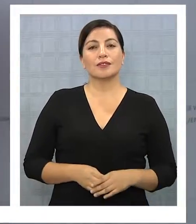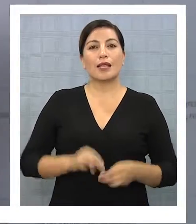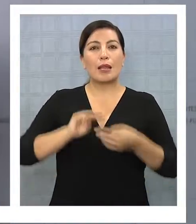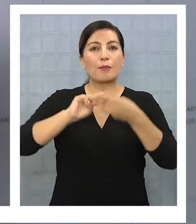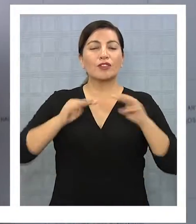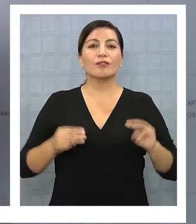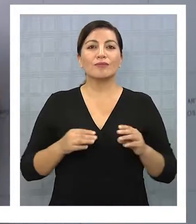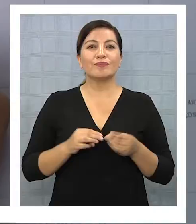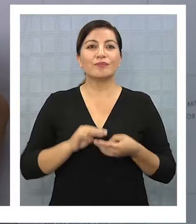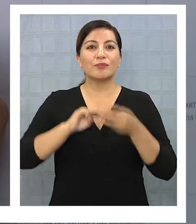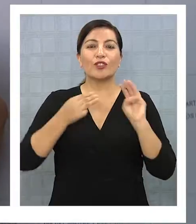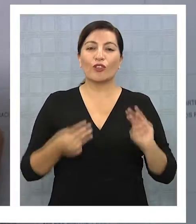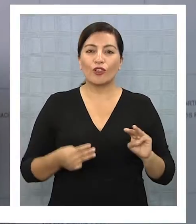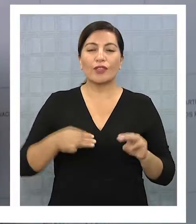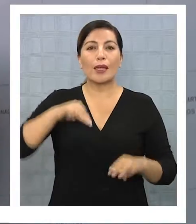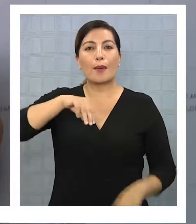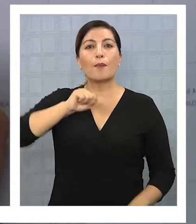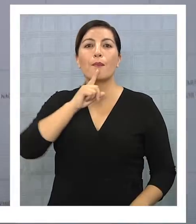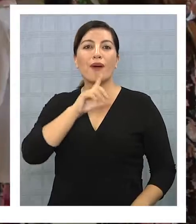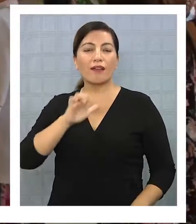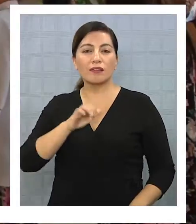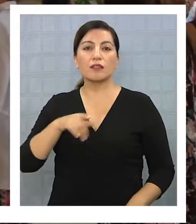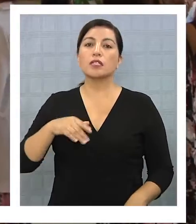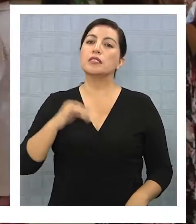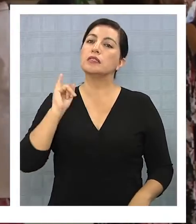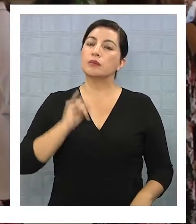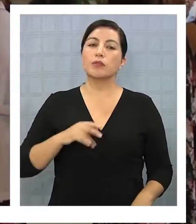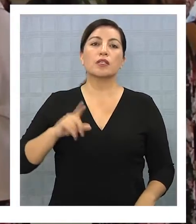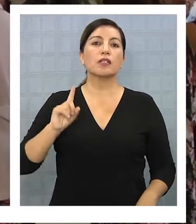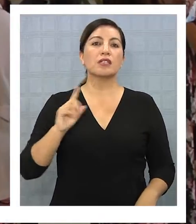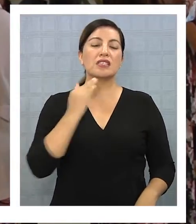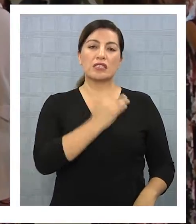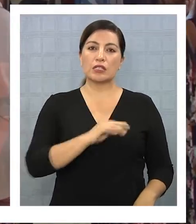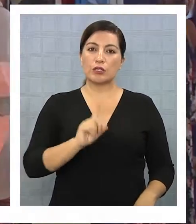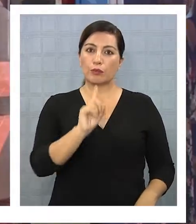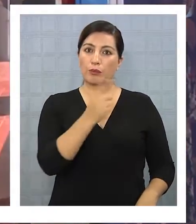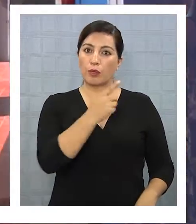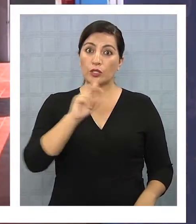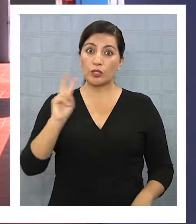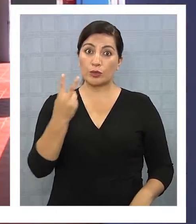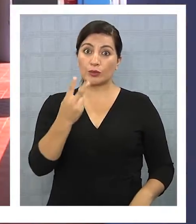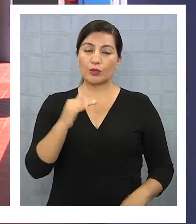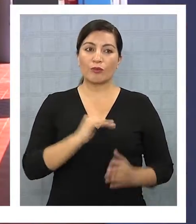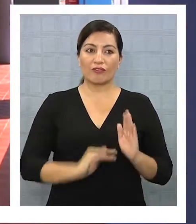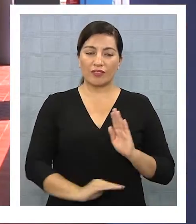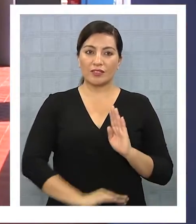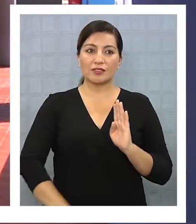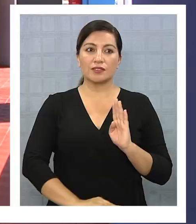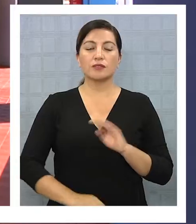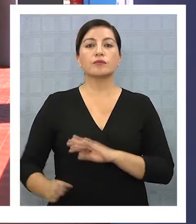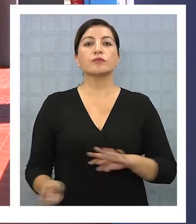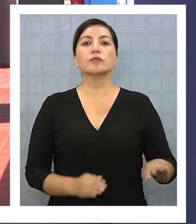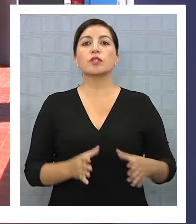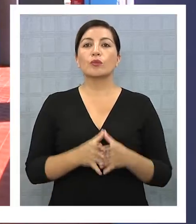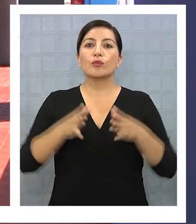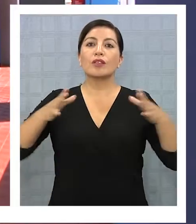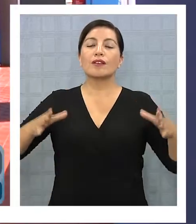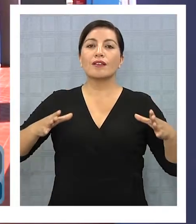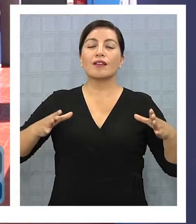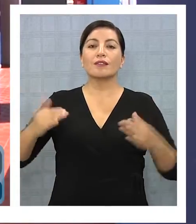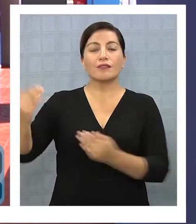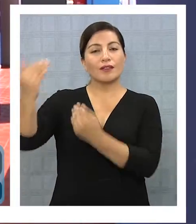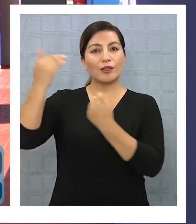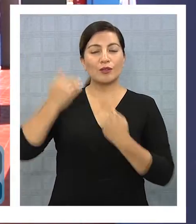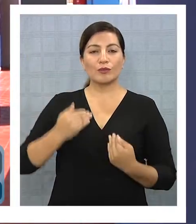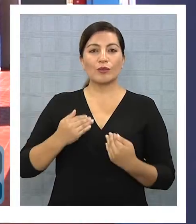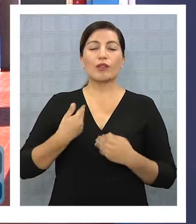donde todos nuestros profesores de primero y segundo son capacitados en esta metodología. Este es un tremendo aporte que nos entregan para